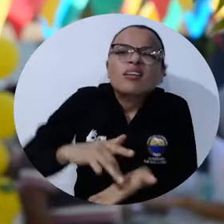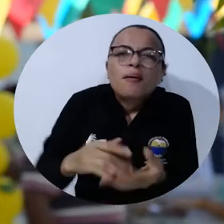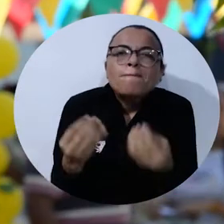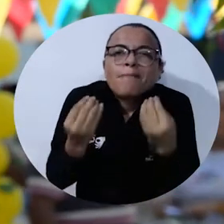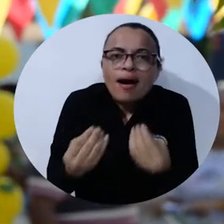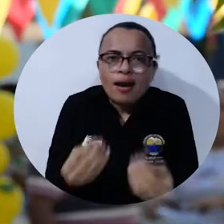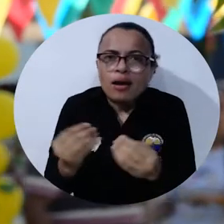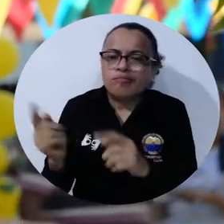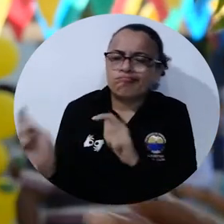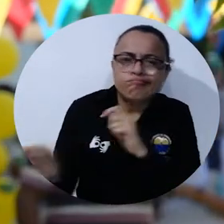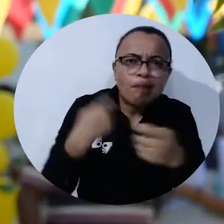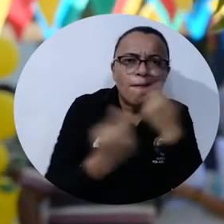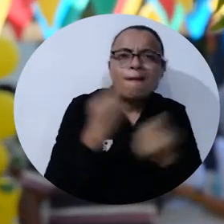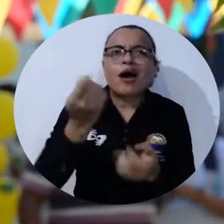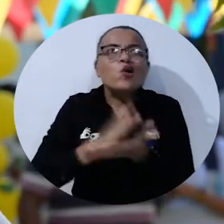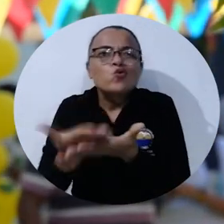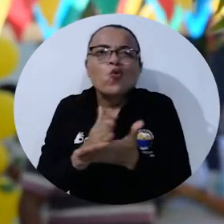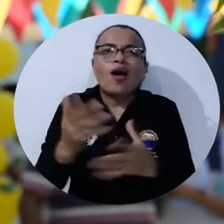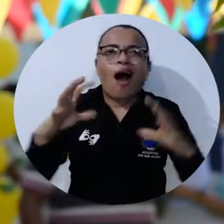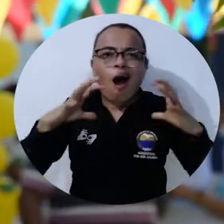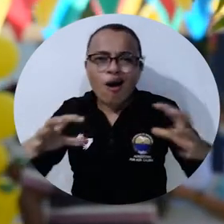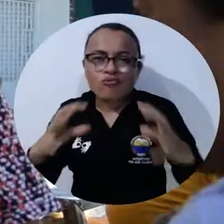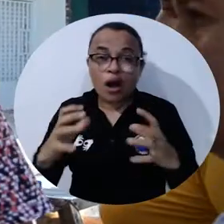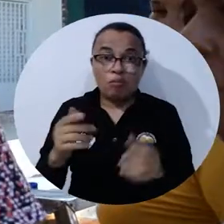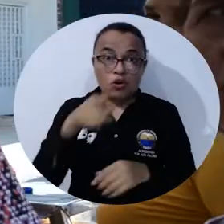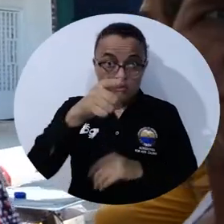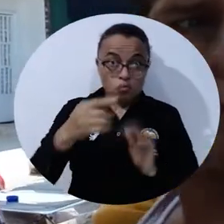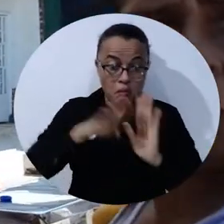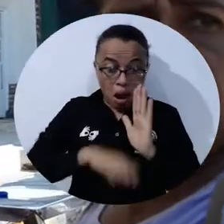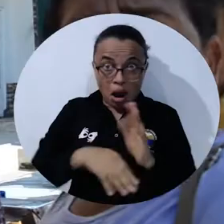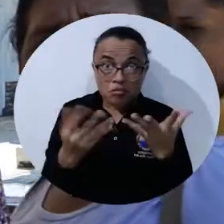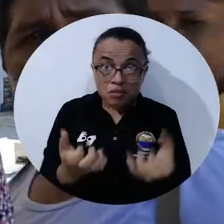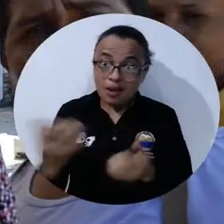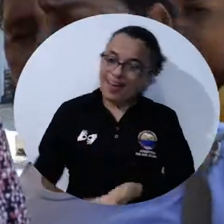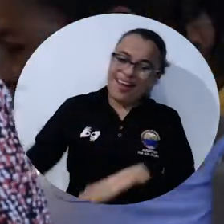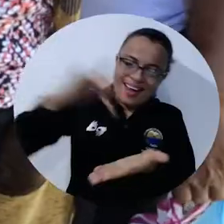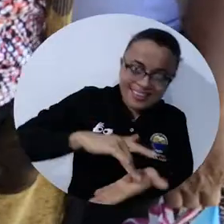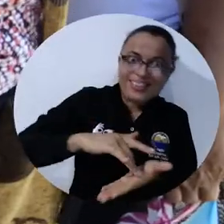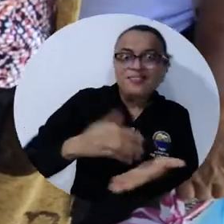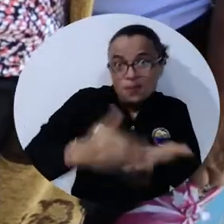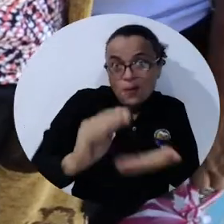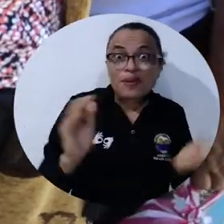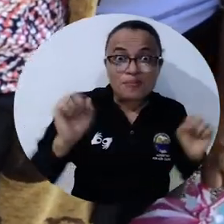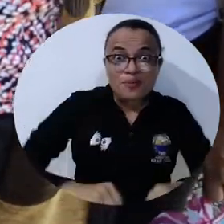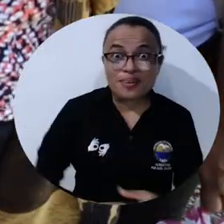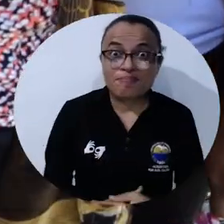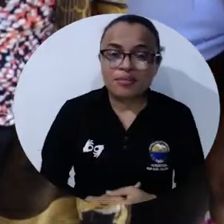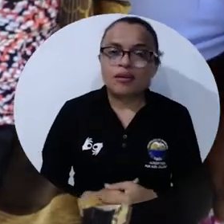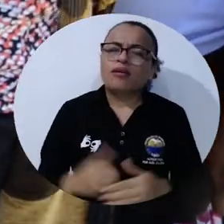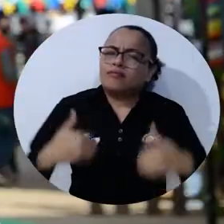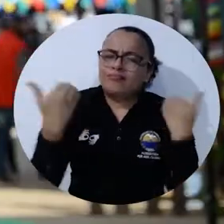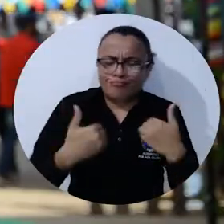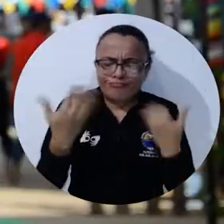venimos del campo trayendo la yuca y trayendo a la ullama. Hay una manera fácil de comer barato y es viniendo a